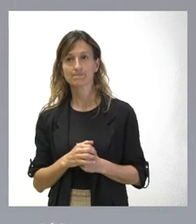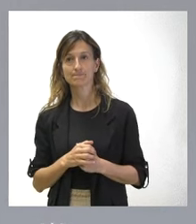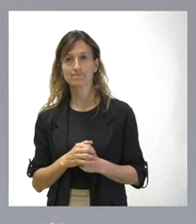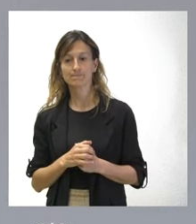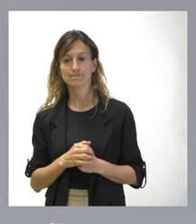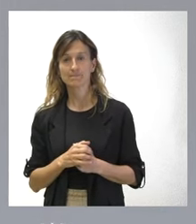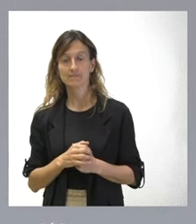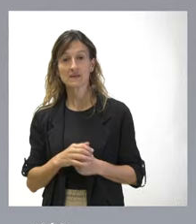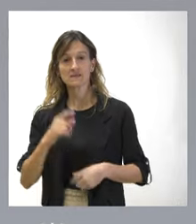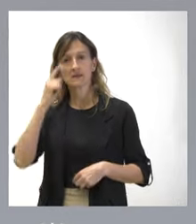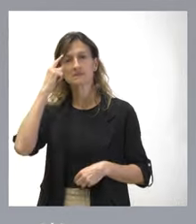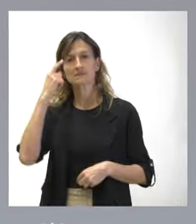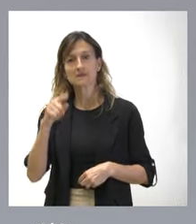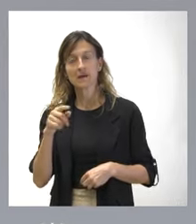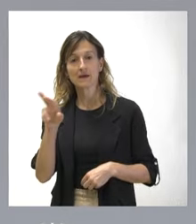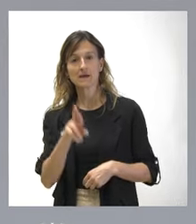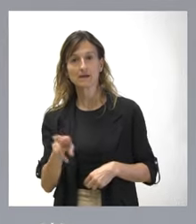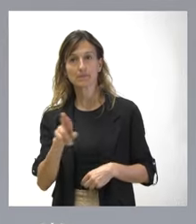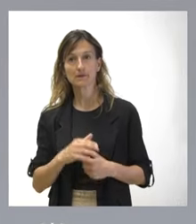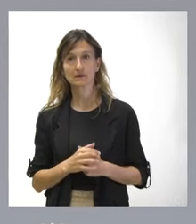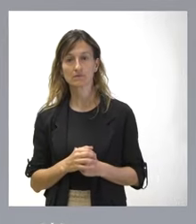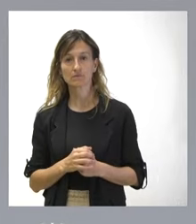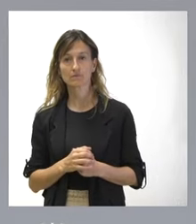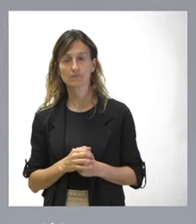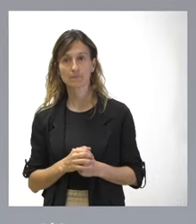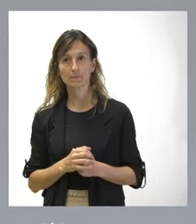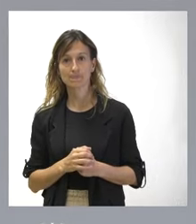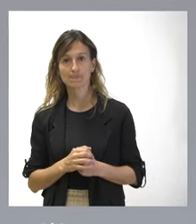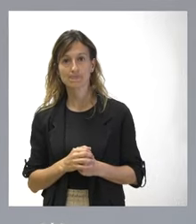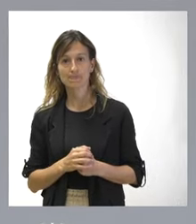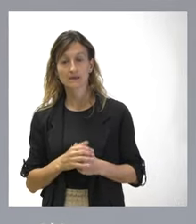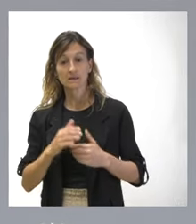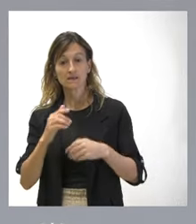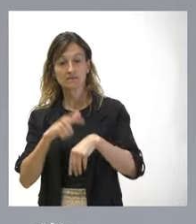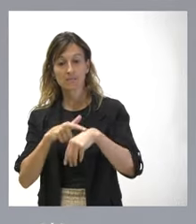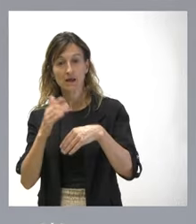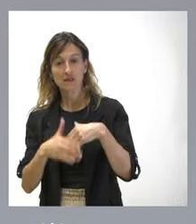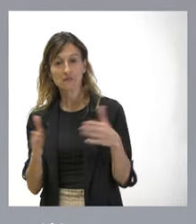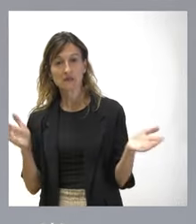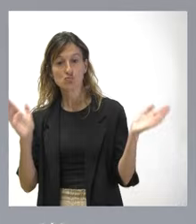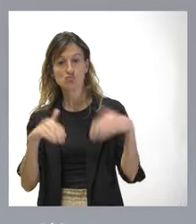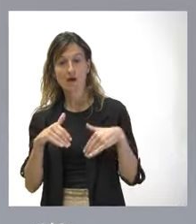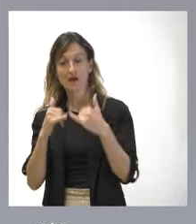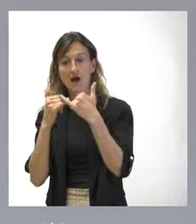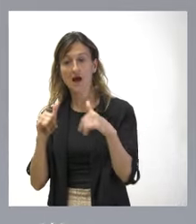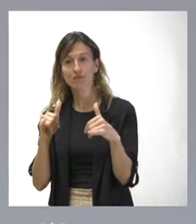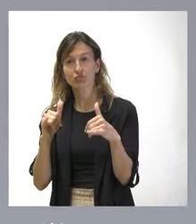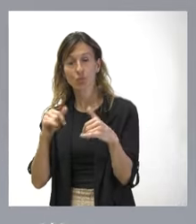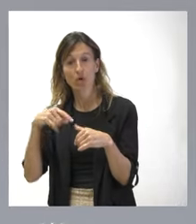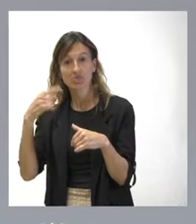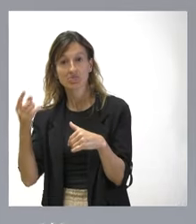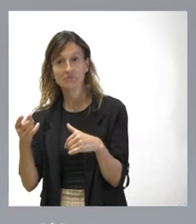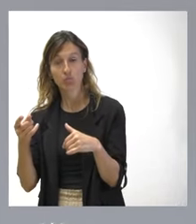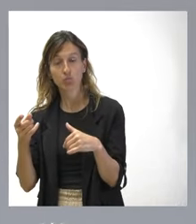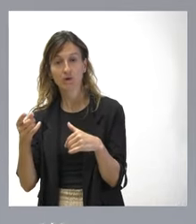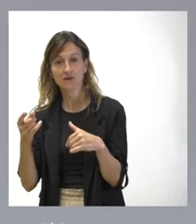A sabiendas, reitero, que como no hay límite temporal, estos actos posteriores que se hagan tienen